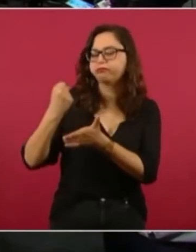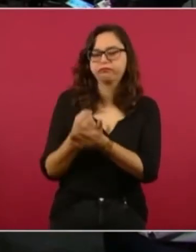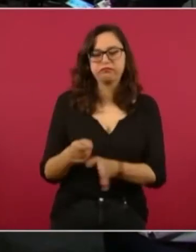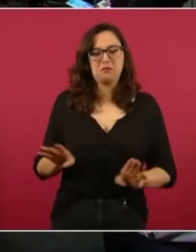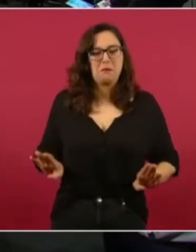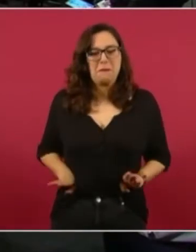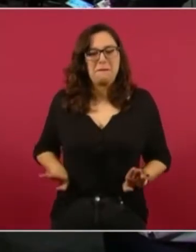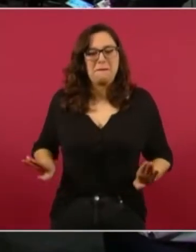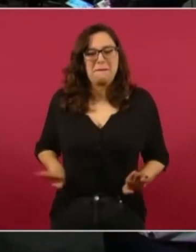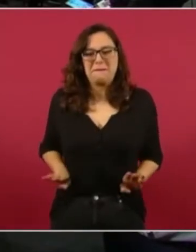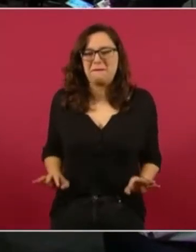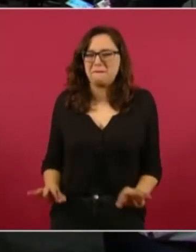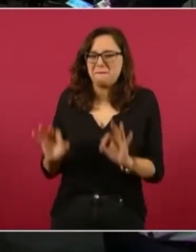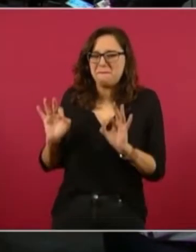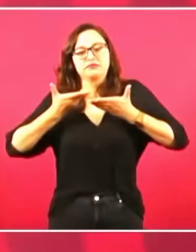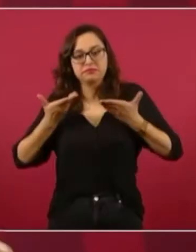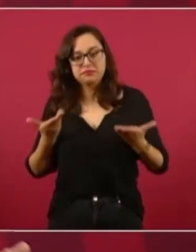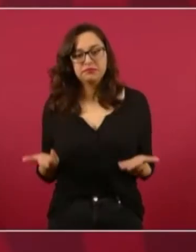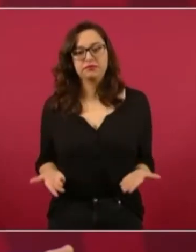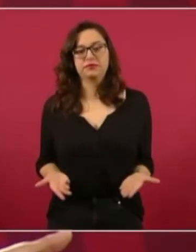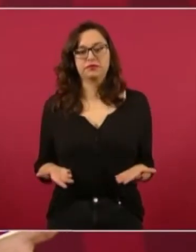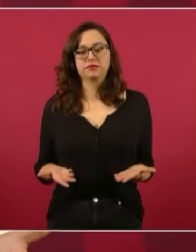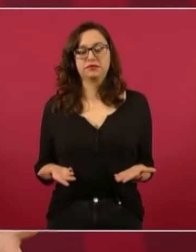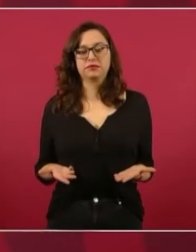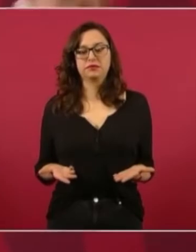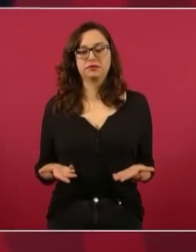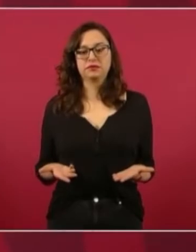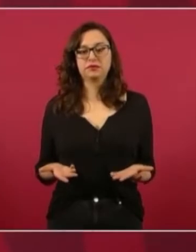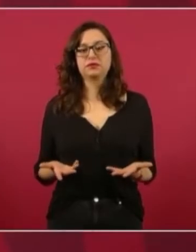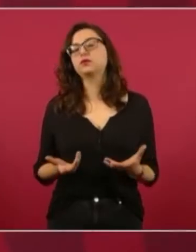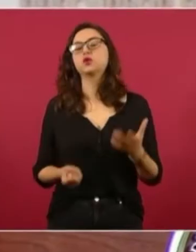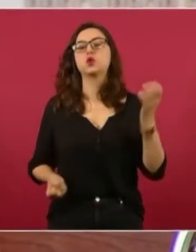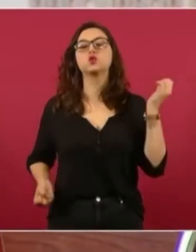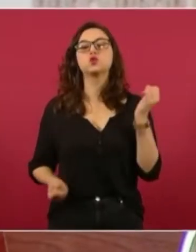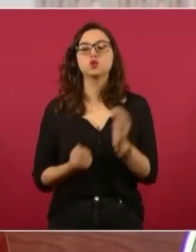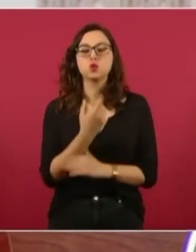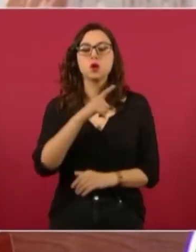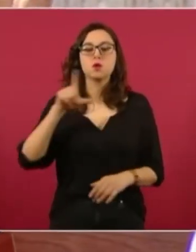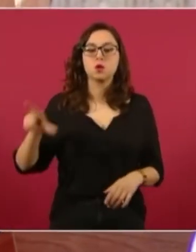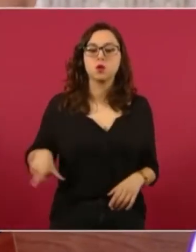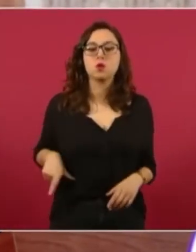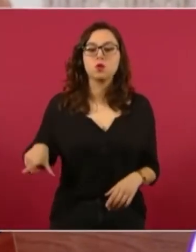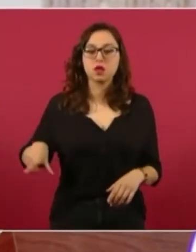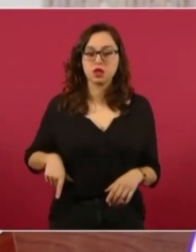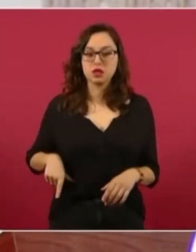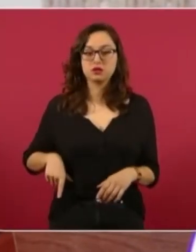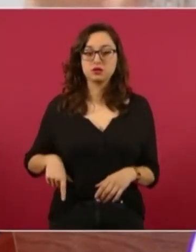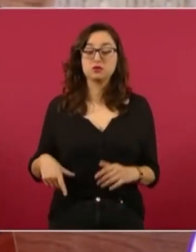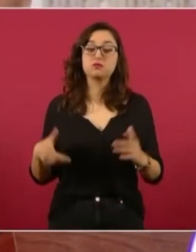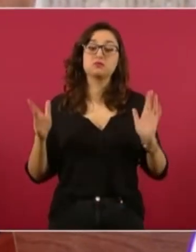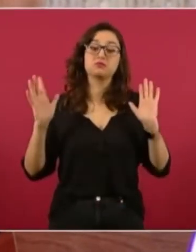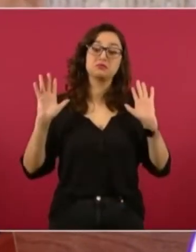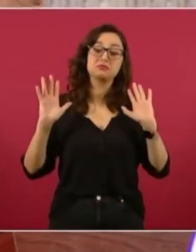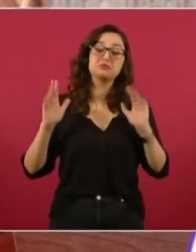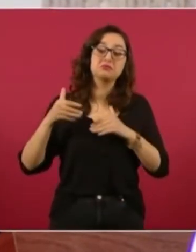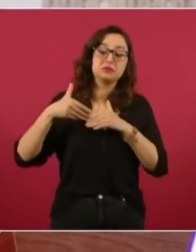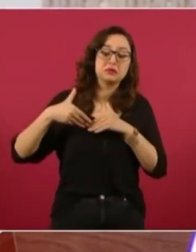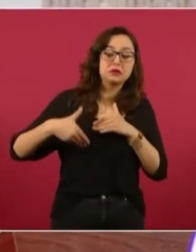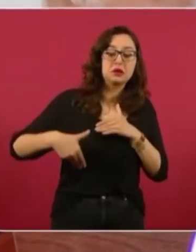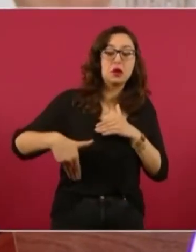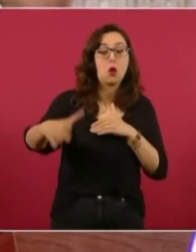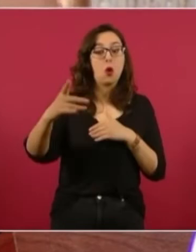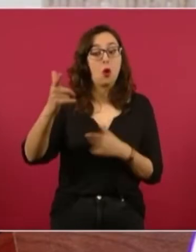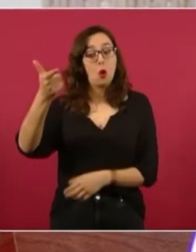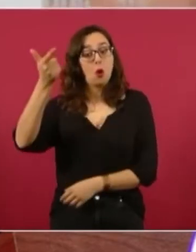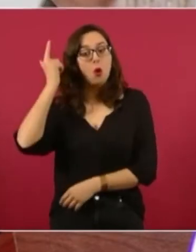América. Con este cambio hay la esperanza de